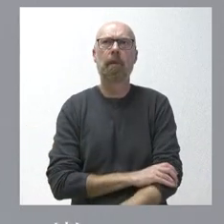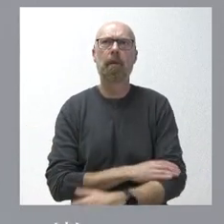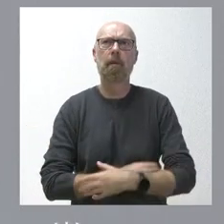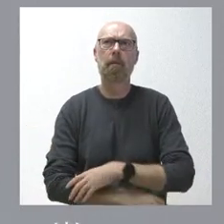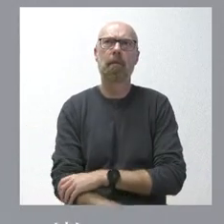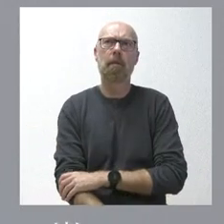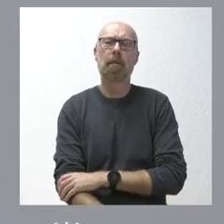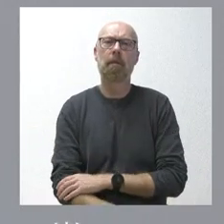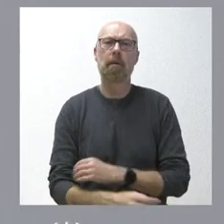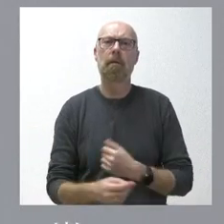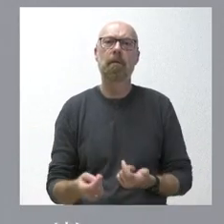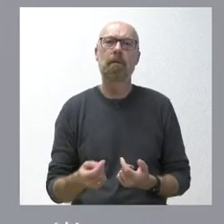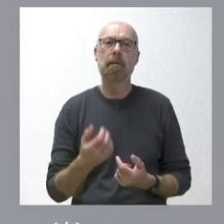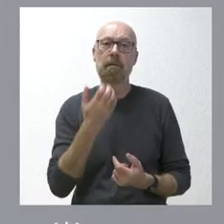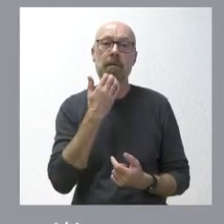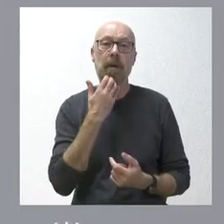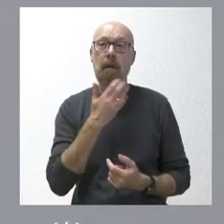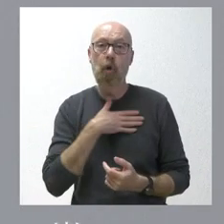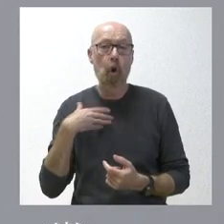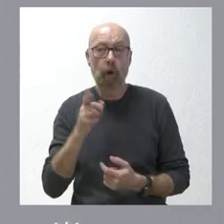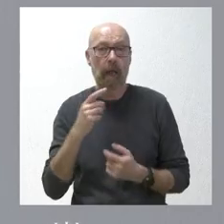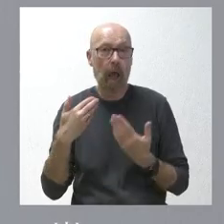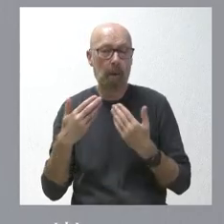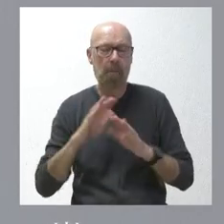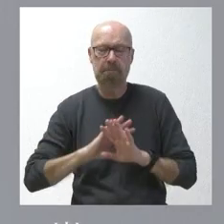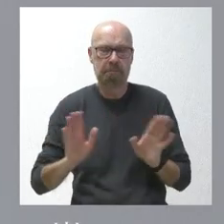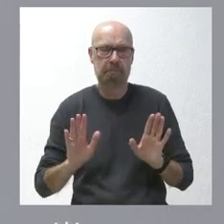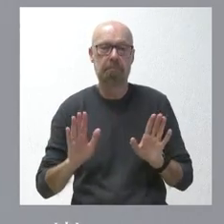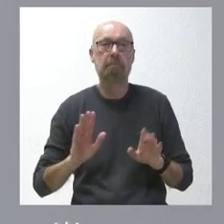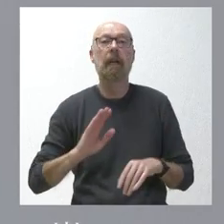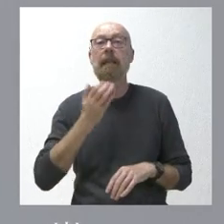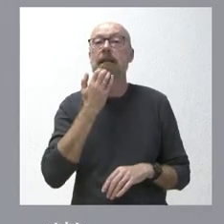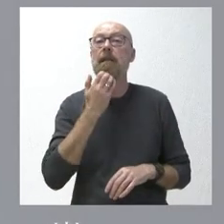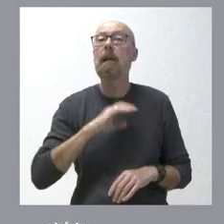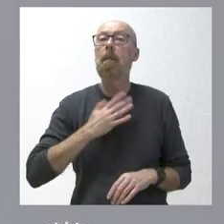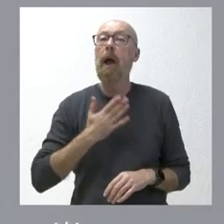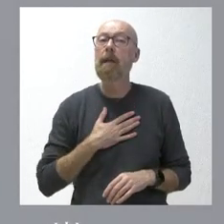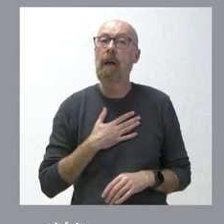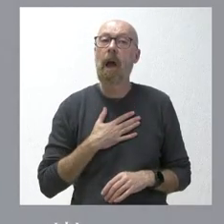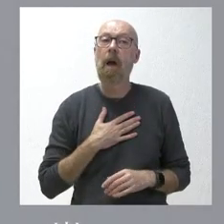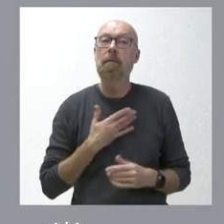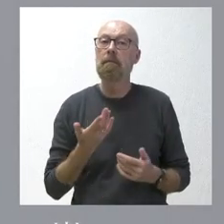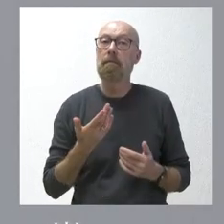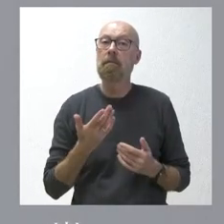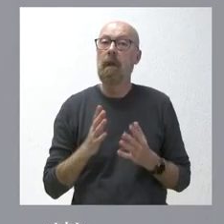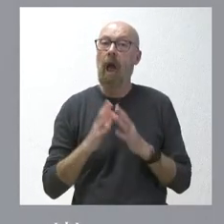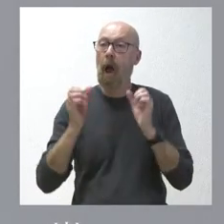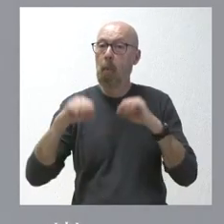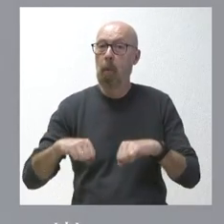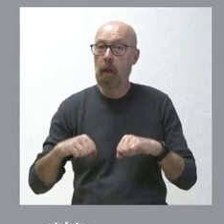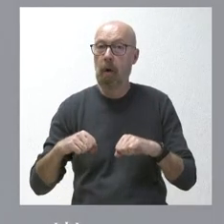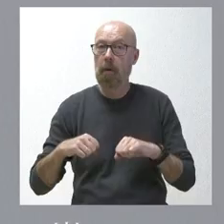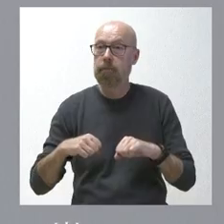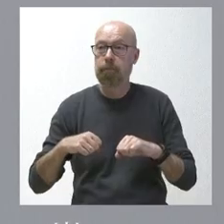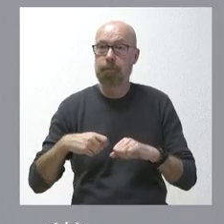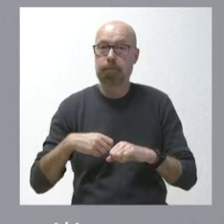esta cuestión, que prefieren no asistir. ¿Significa que el hecho de que mañana la capacidad de acuerdo con Vox y de